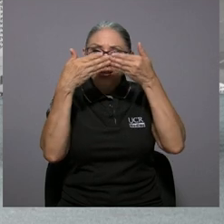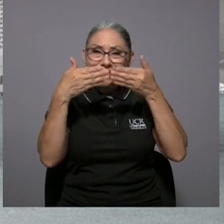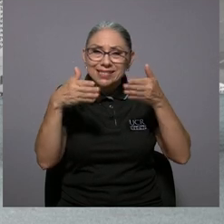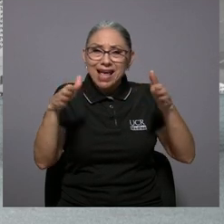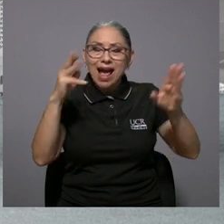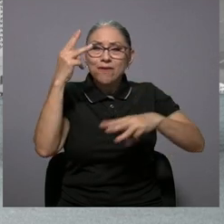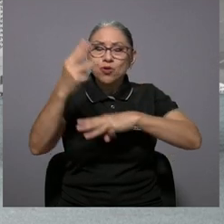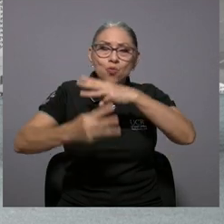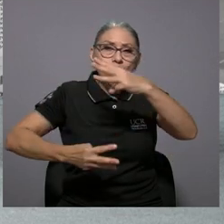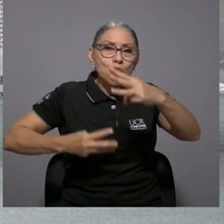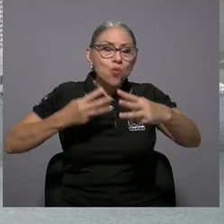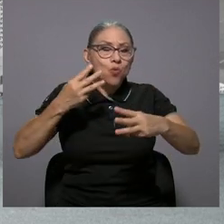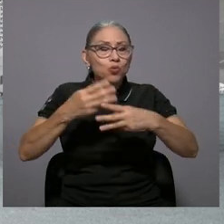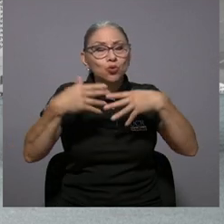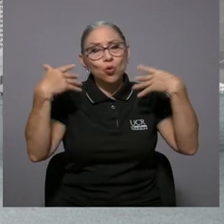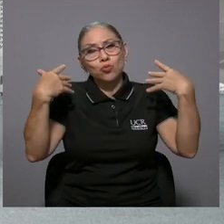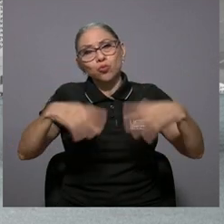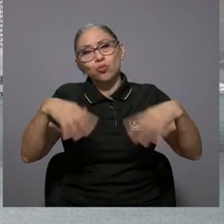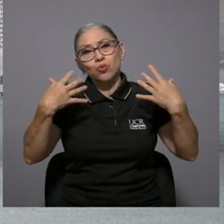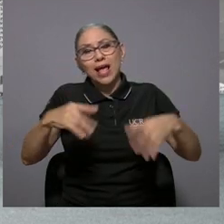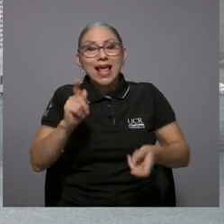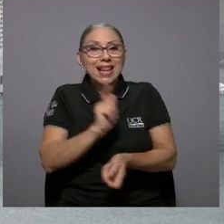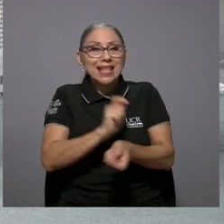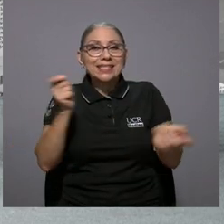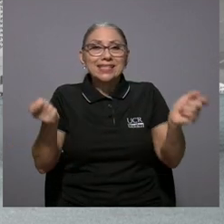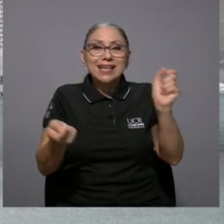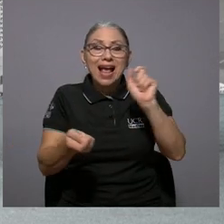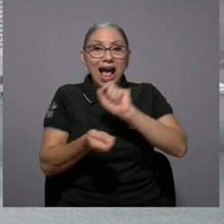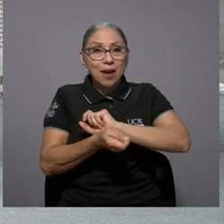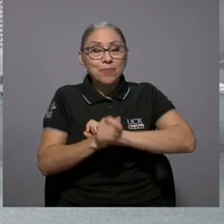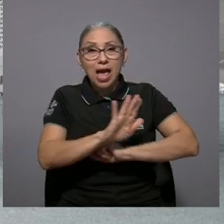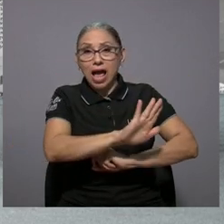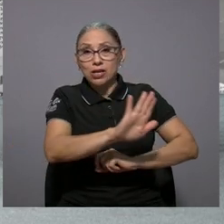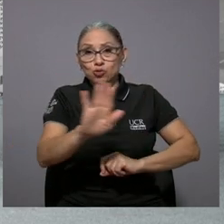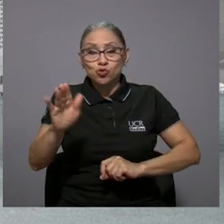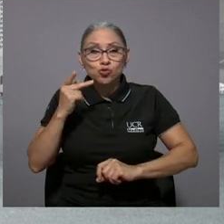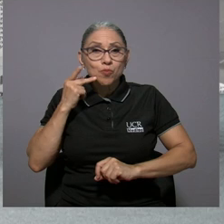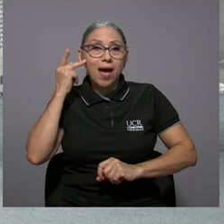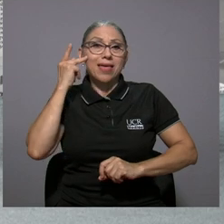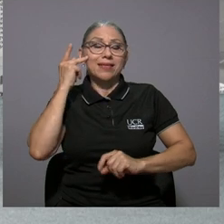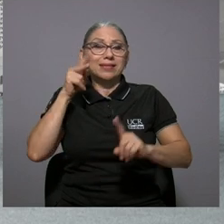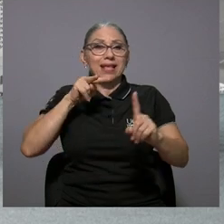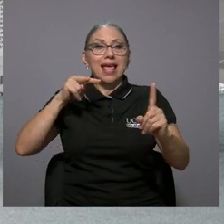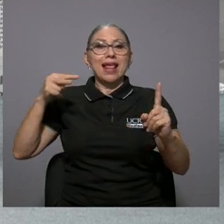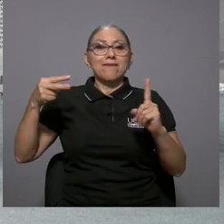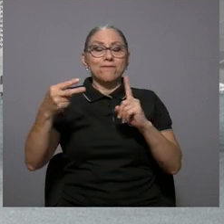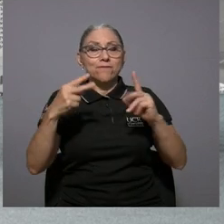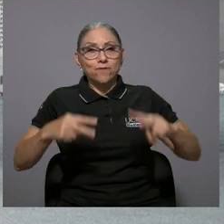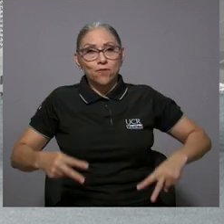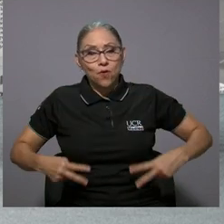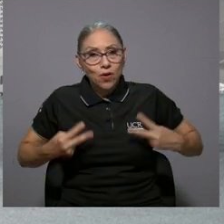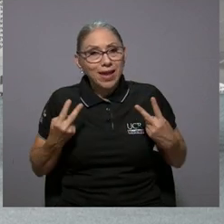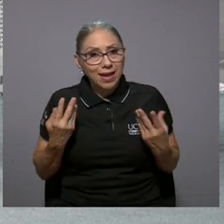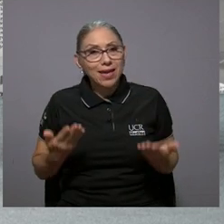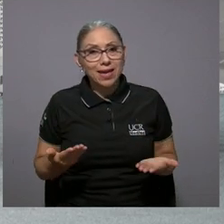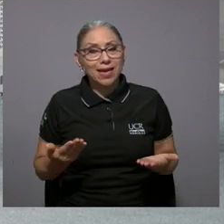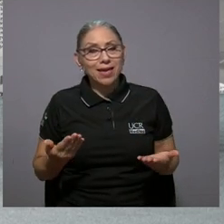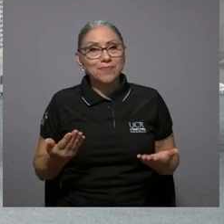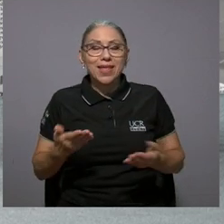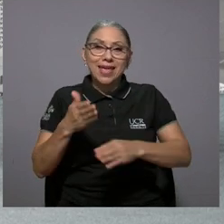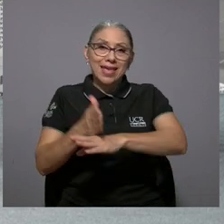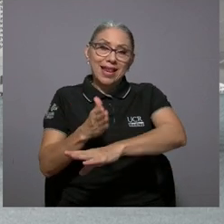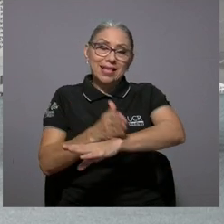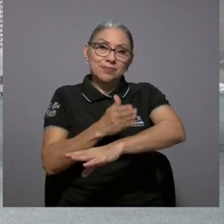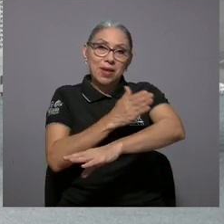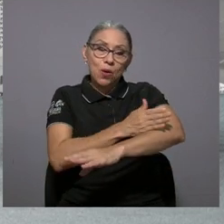ejemplo, que les abre un mundo increíblemente amplio, que les cambia a sus propios padres el